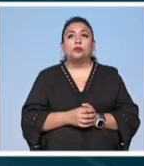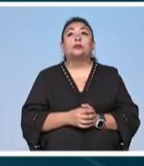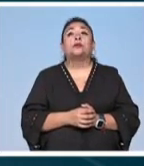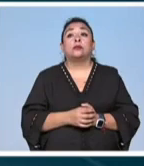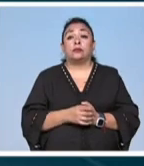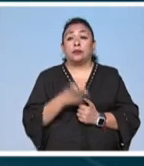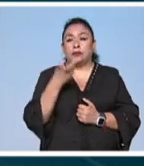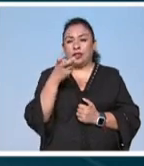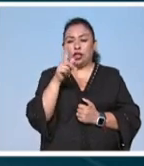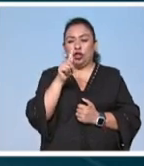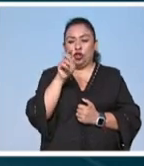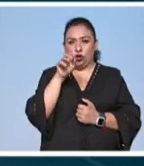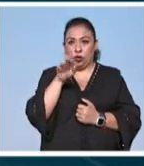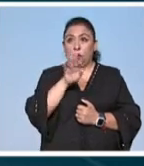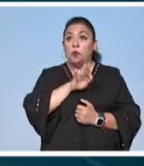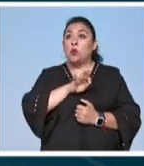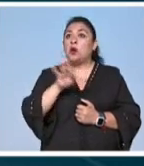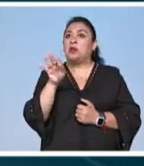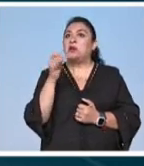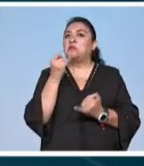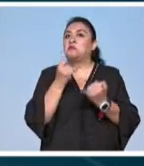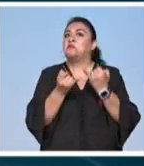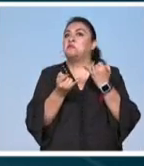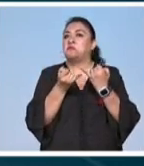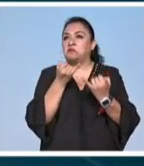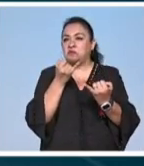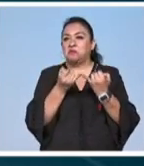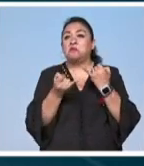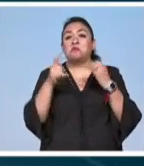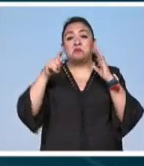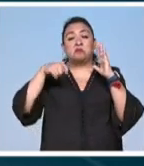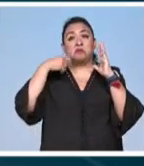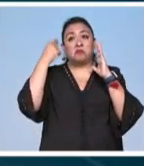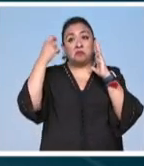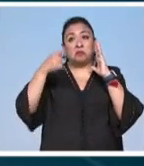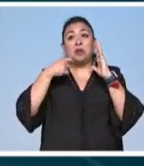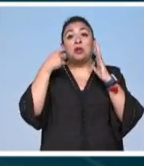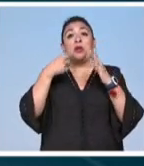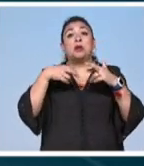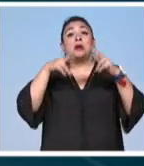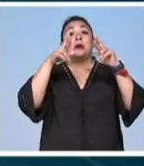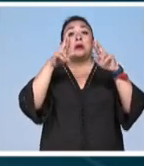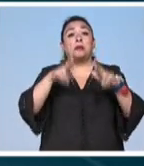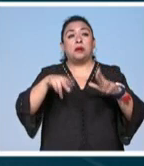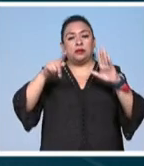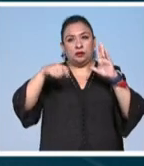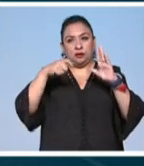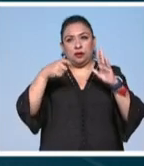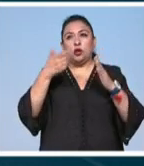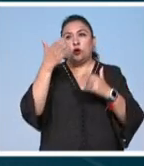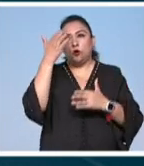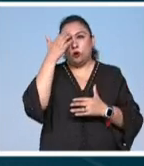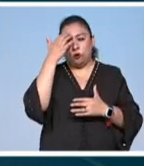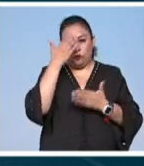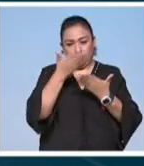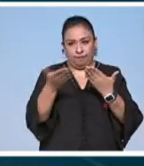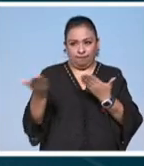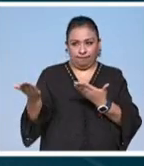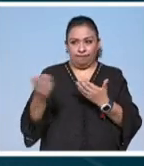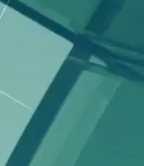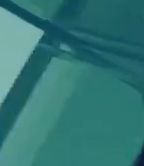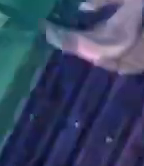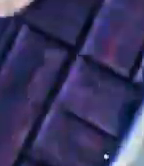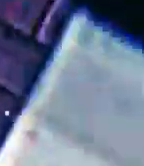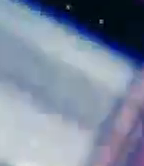este tótem podría darnos muy buena suerte una cinta será embajadora de nuestro cine y vamos a conocerla a continuación